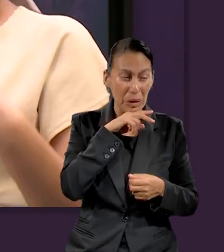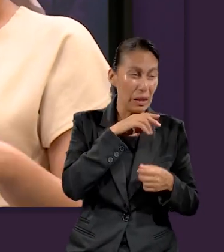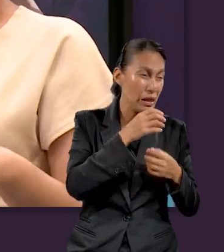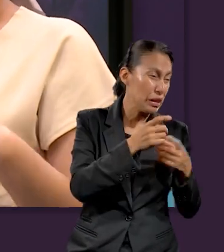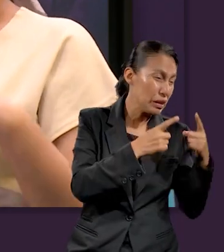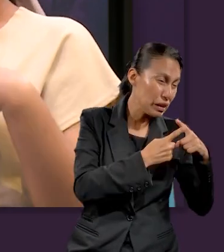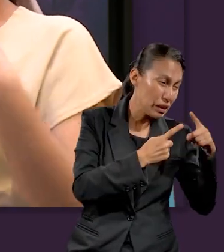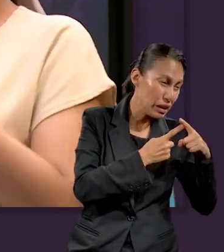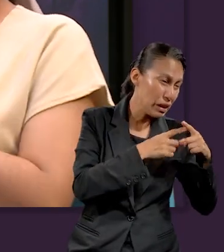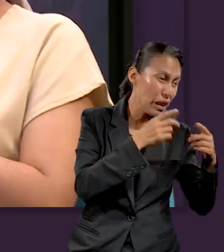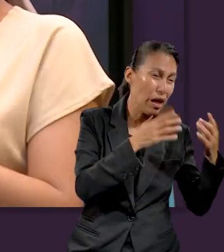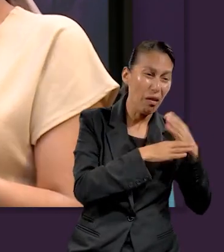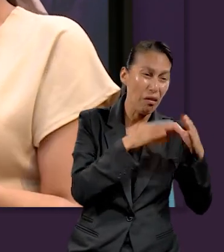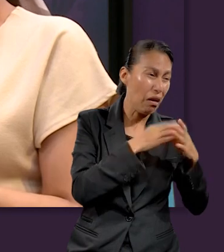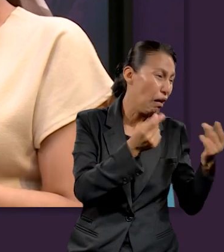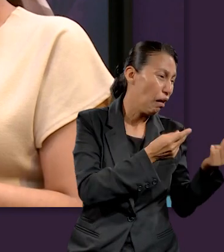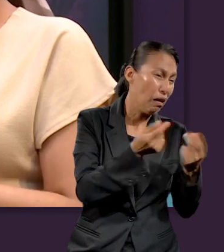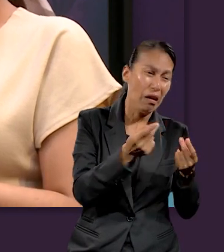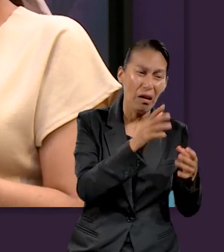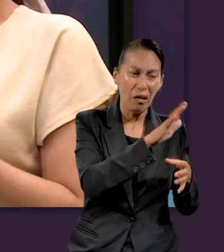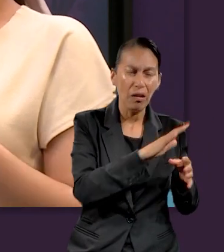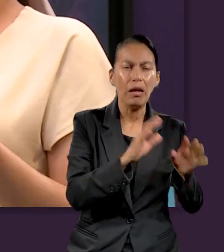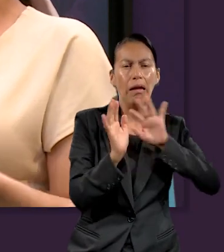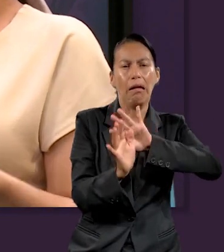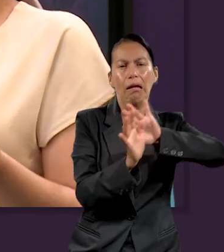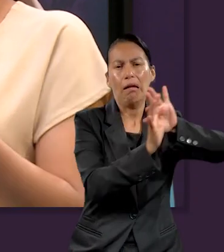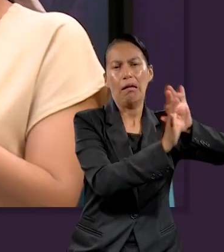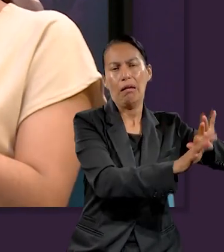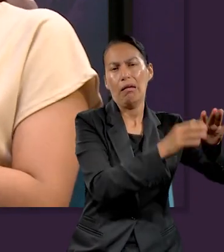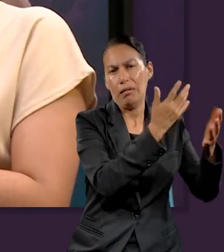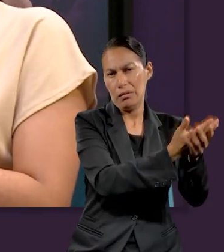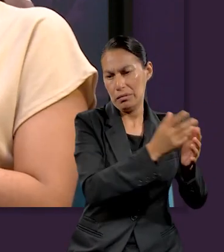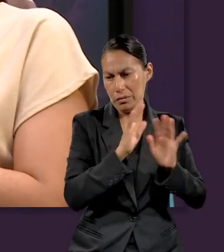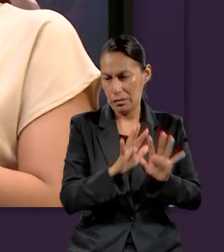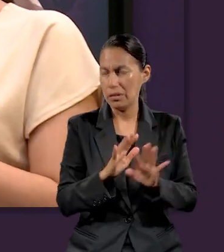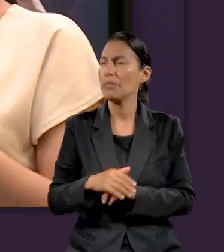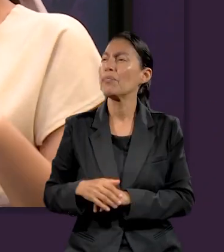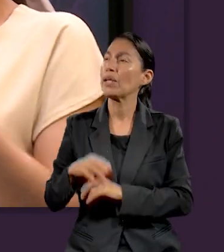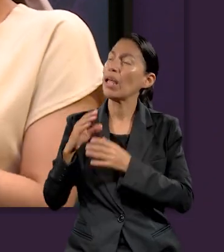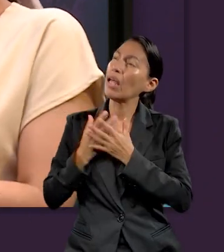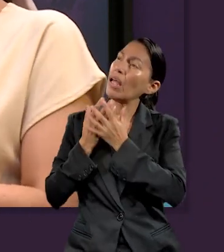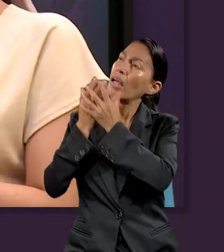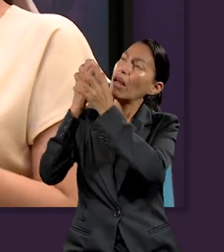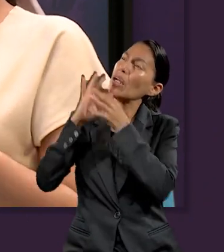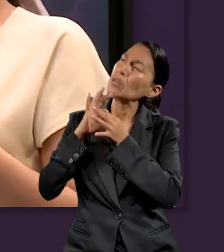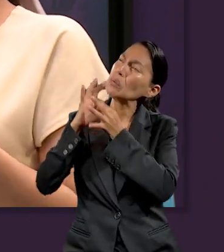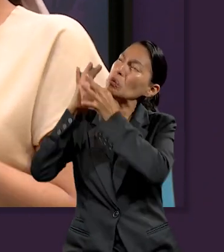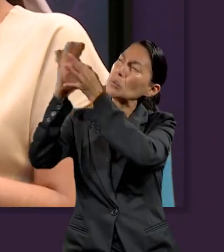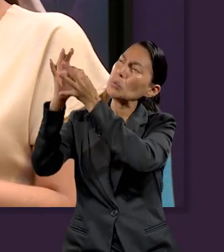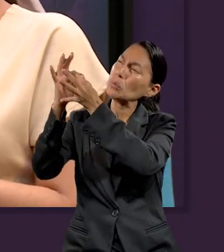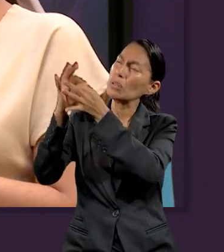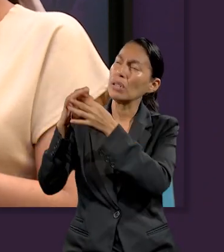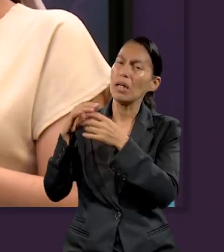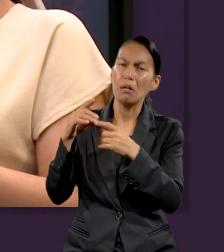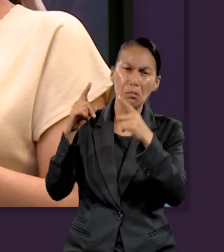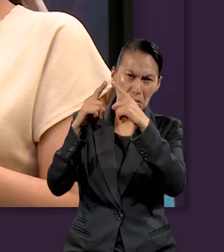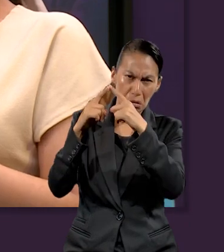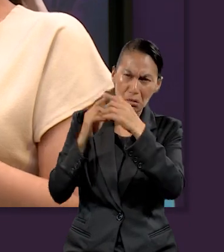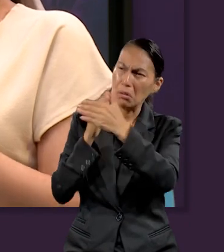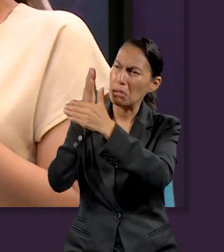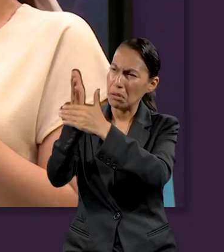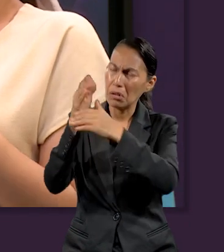de las tareas, de las labores que todos los días tenemos. Y más bien descansar en el Señor. Descansar en el Señor, poder ir a su templo.